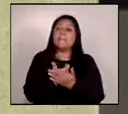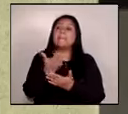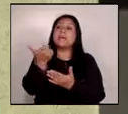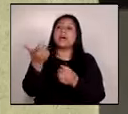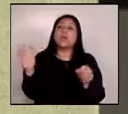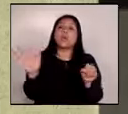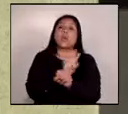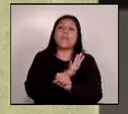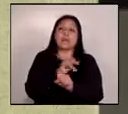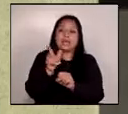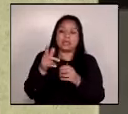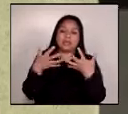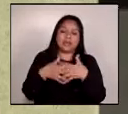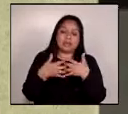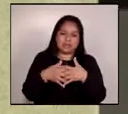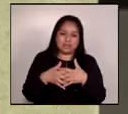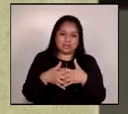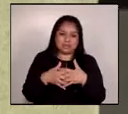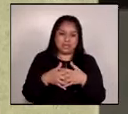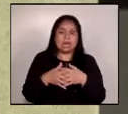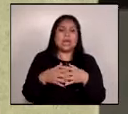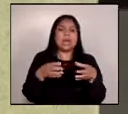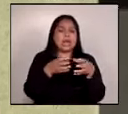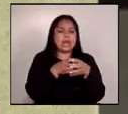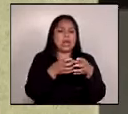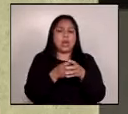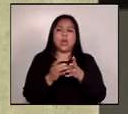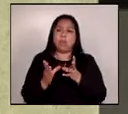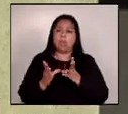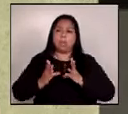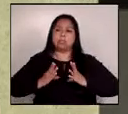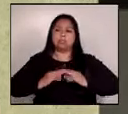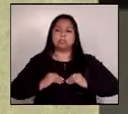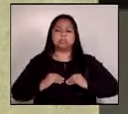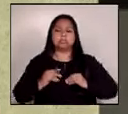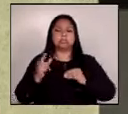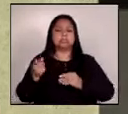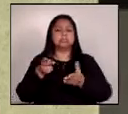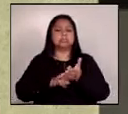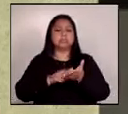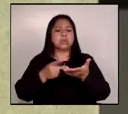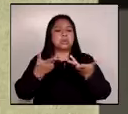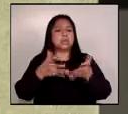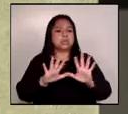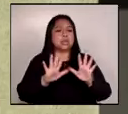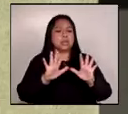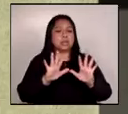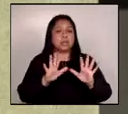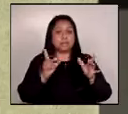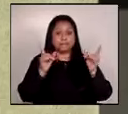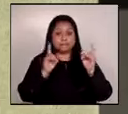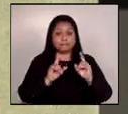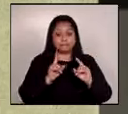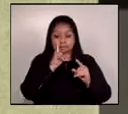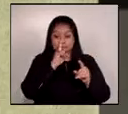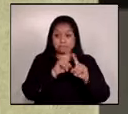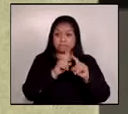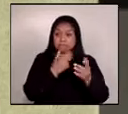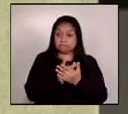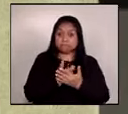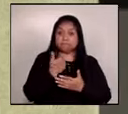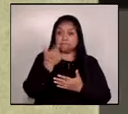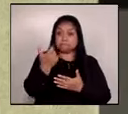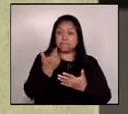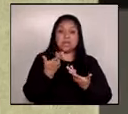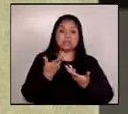empresa la comisión receptora recibió la obra y asimismo